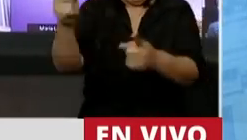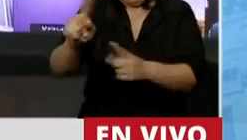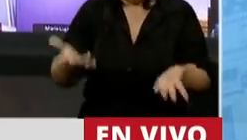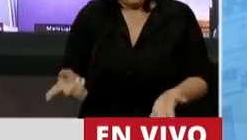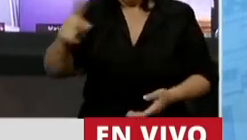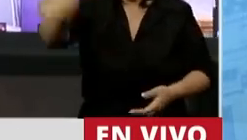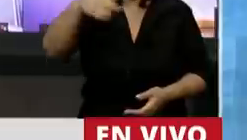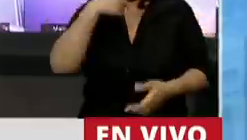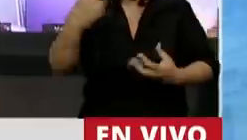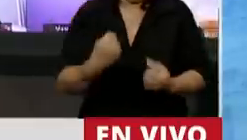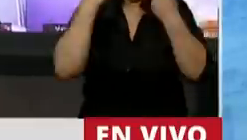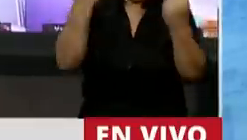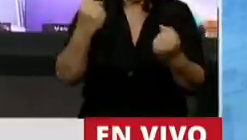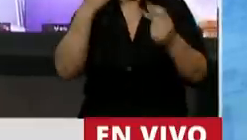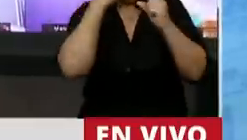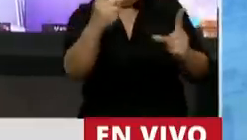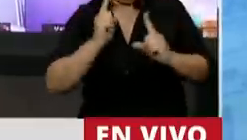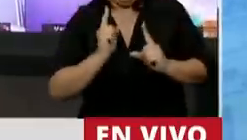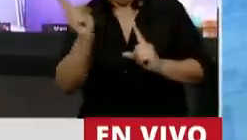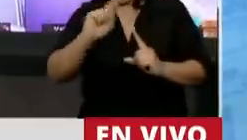por más que ustedes hagan esfuerzo, Presidente.